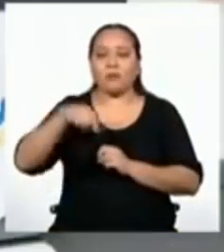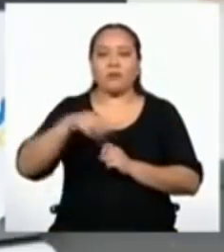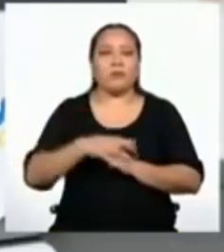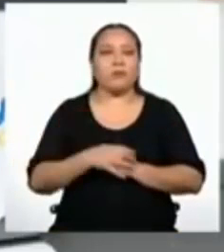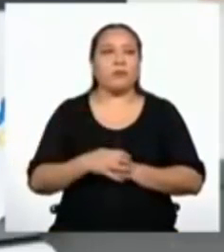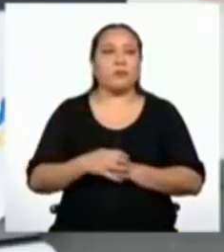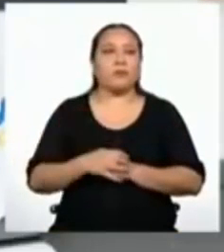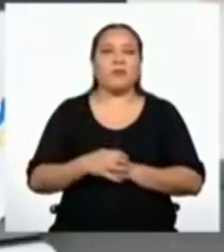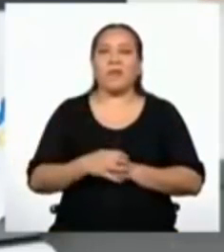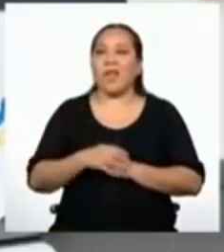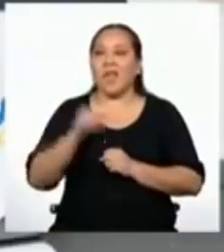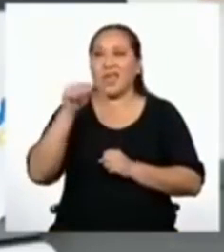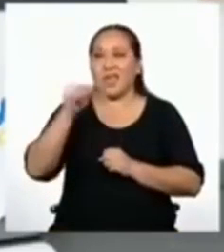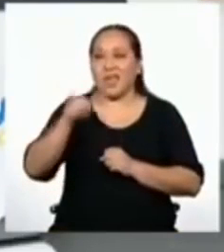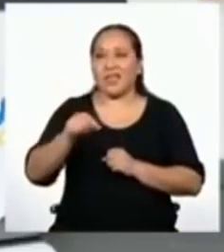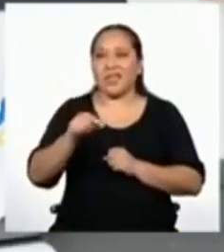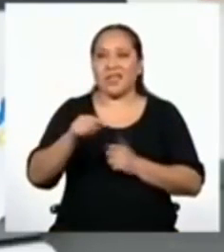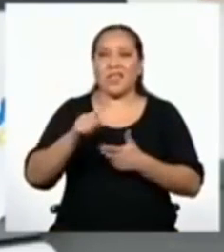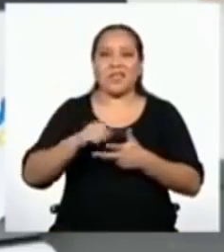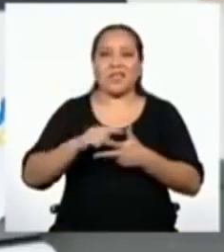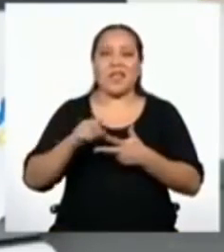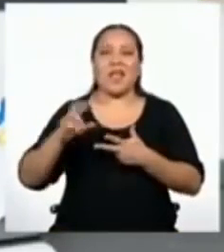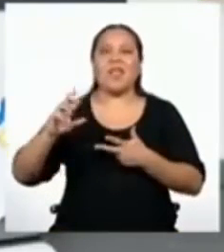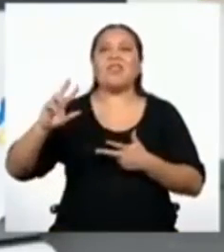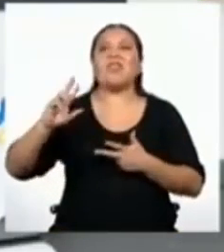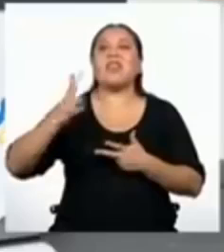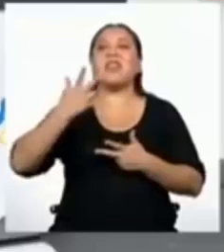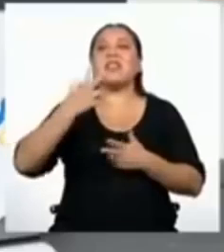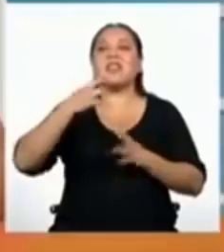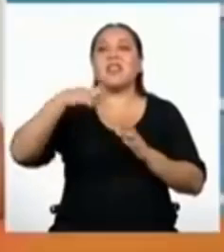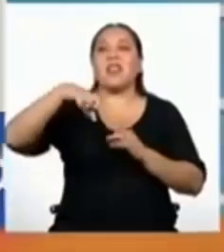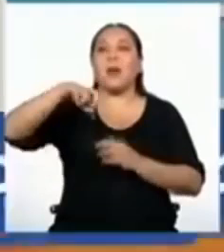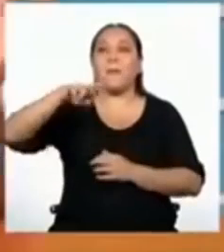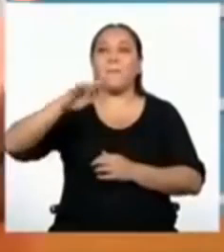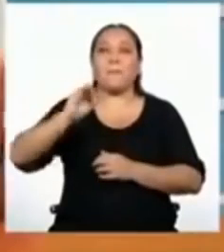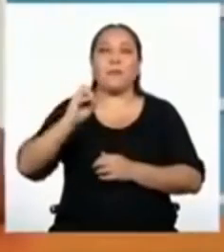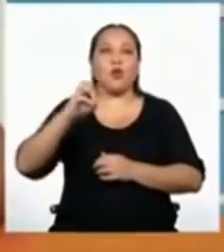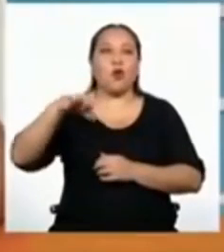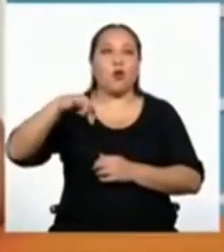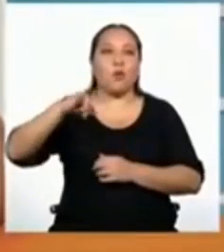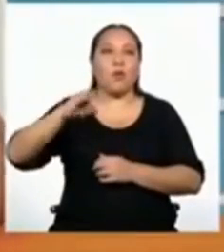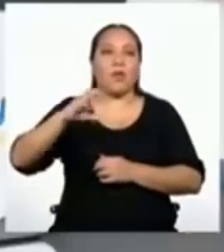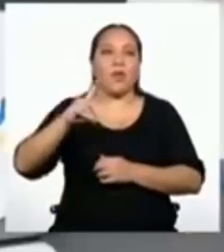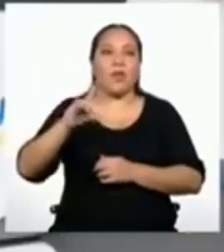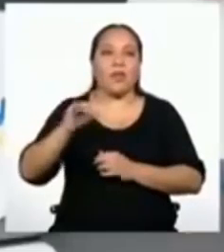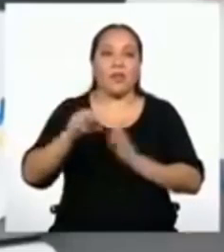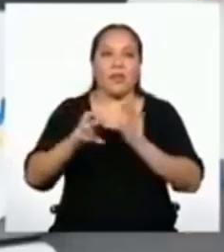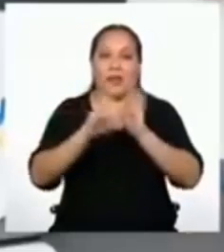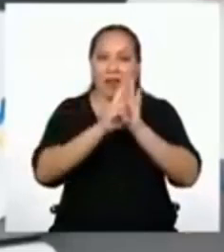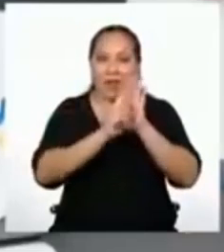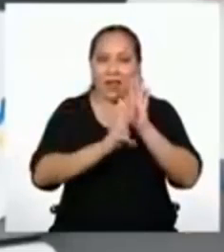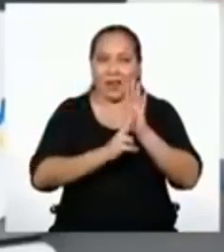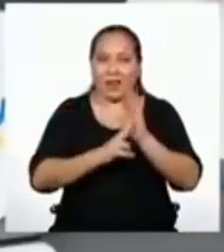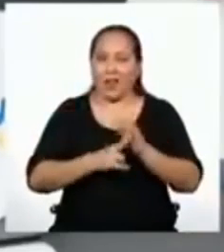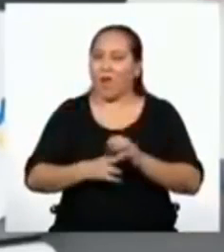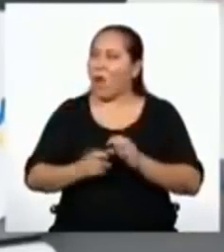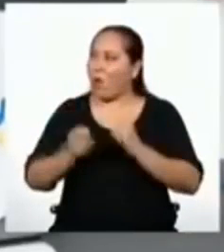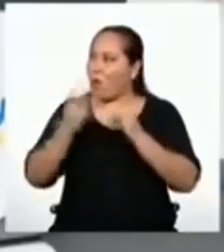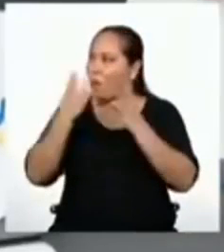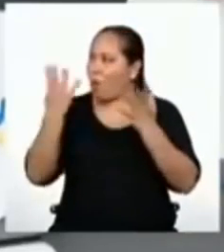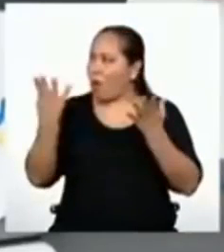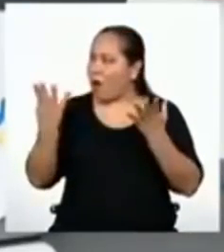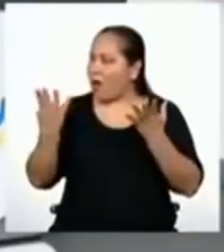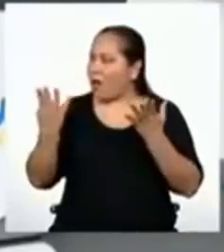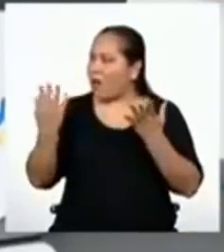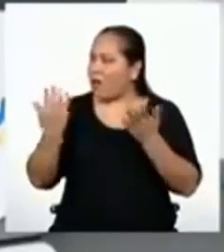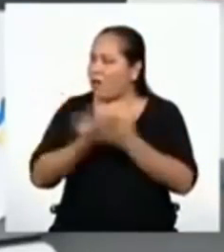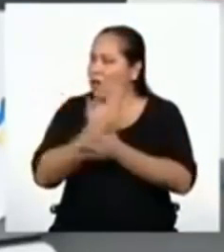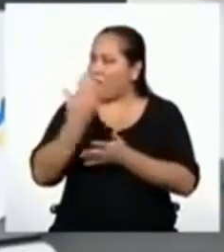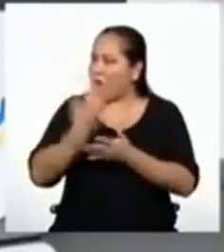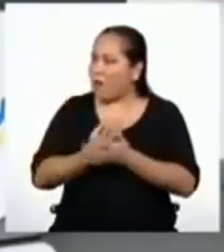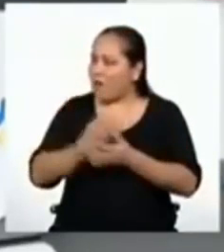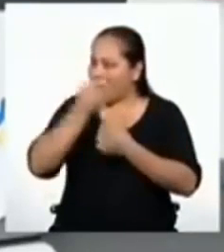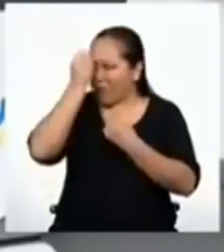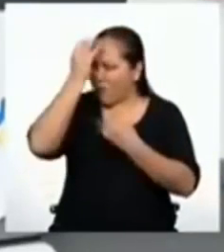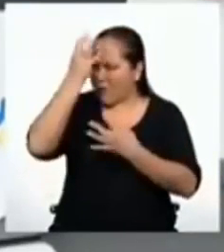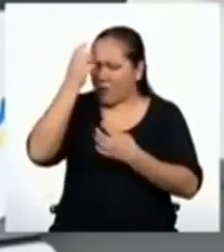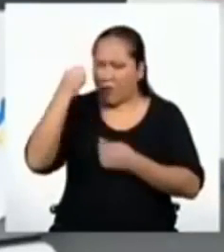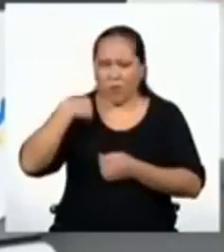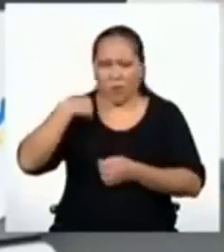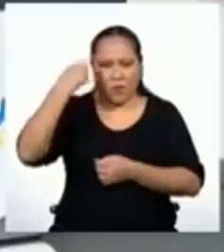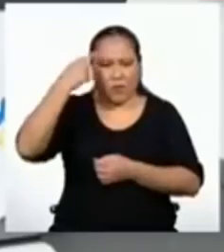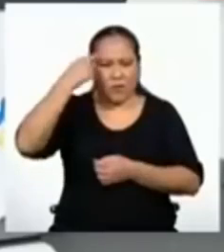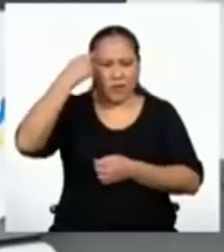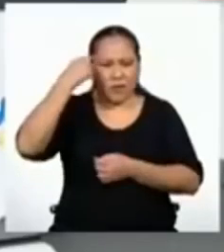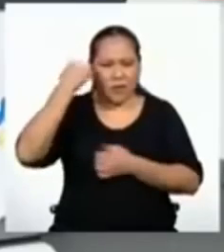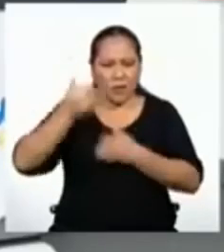Y esa sería nuestra tercera propiedad. Así es, Yaremis. ¡Cuánta nueva información! Yo pensaba que las